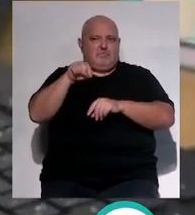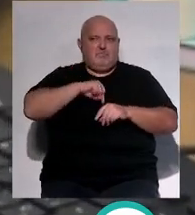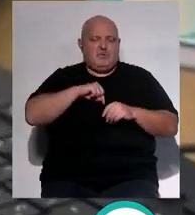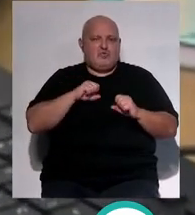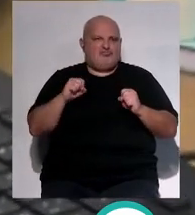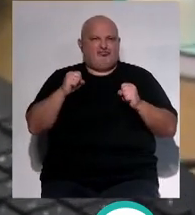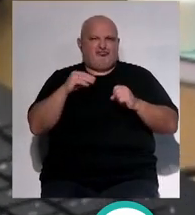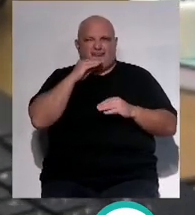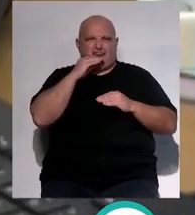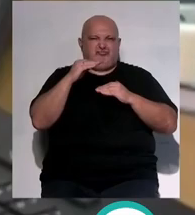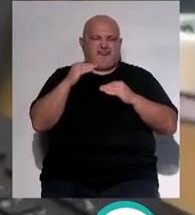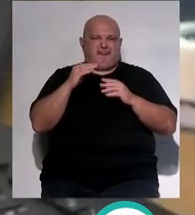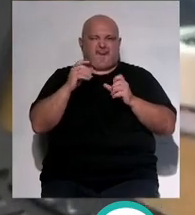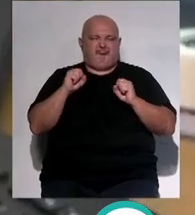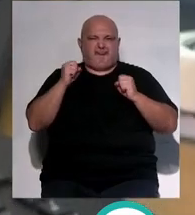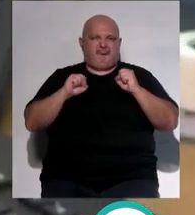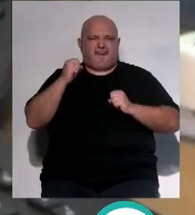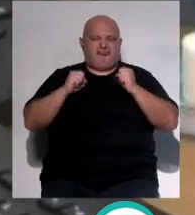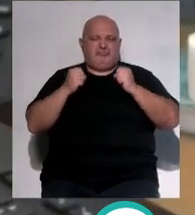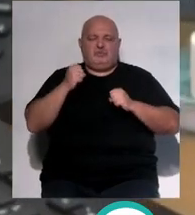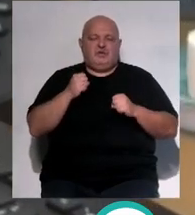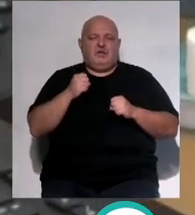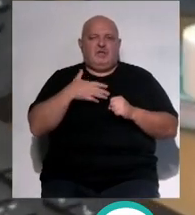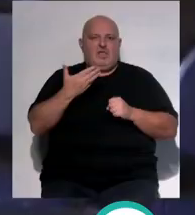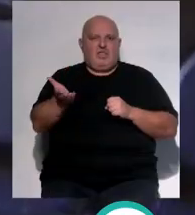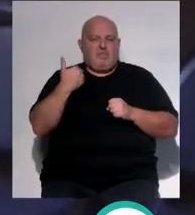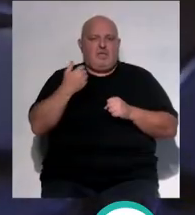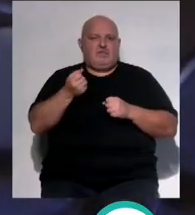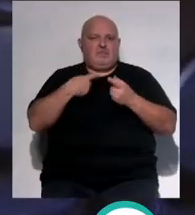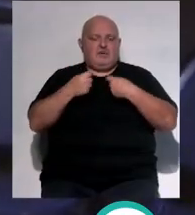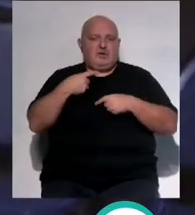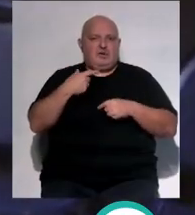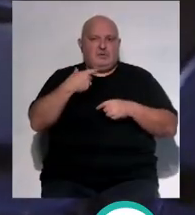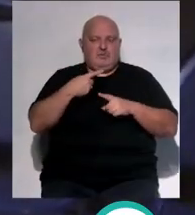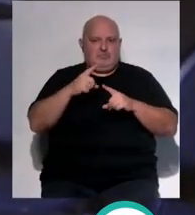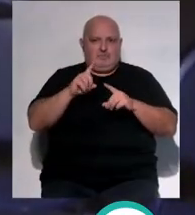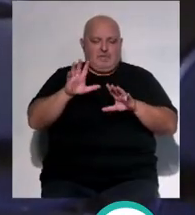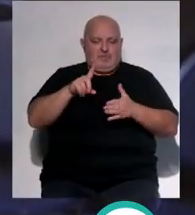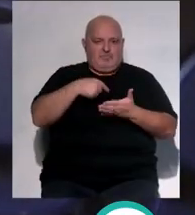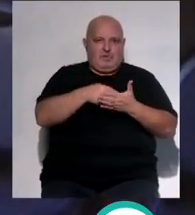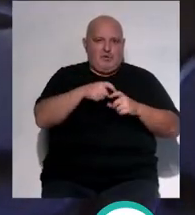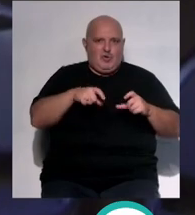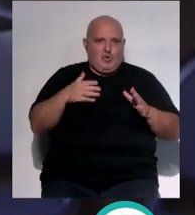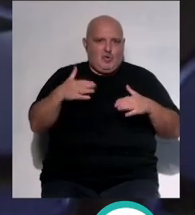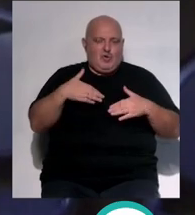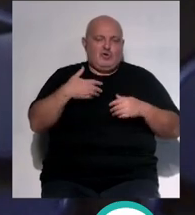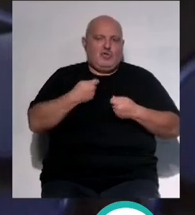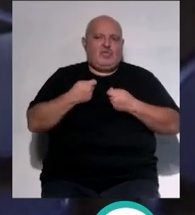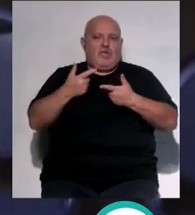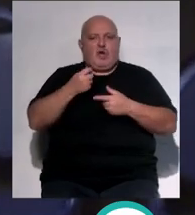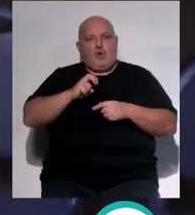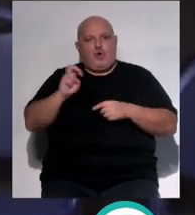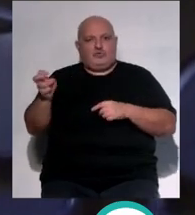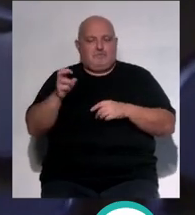se sentió bastante ofendido el paciente demandaba un tratamiento el cual no estaba indicado le pautee un tratamiento